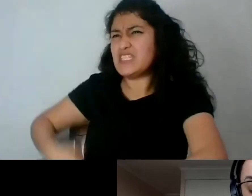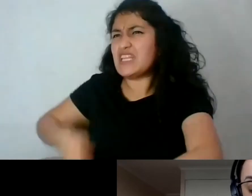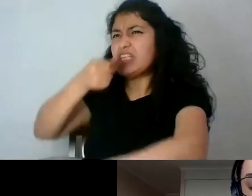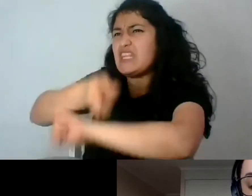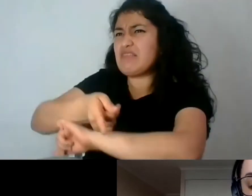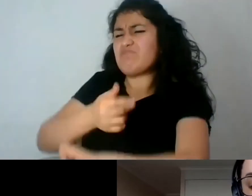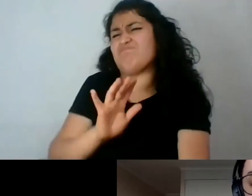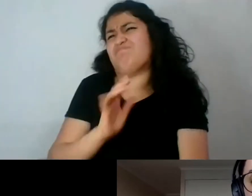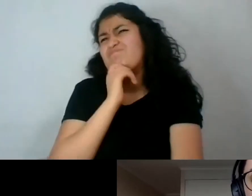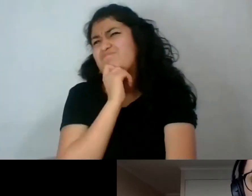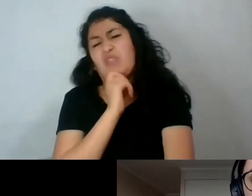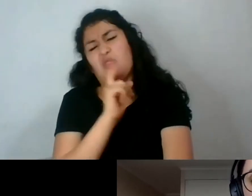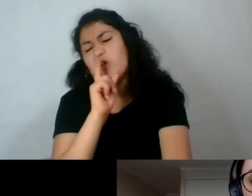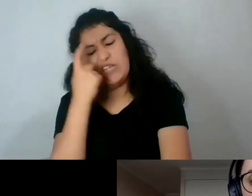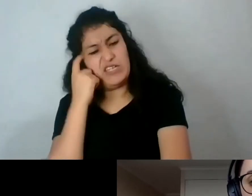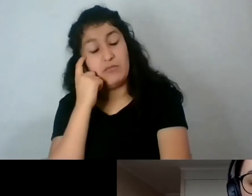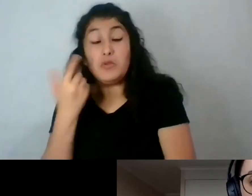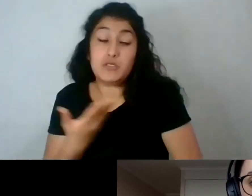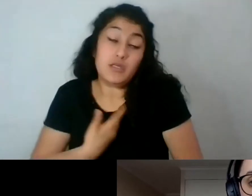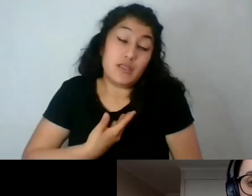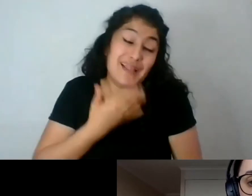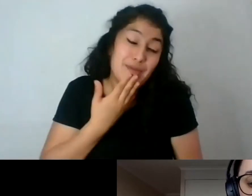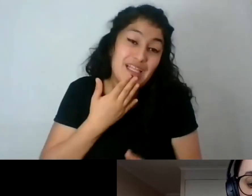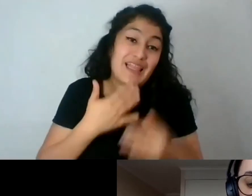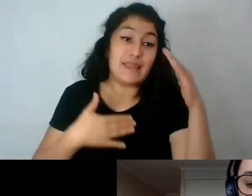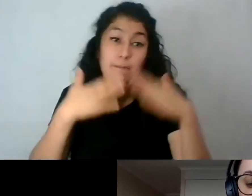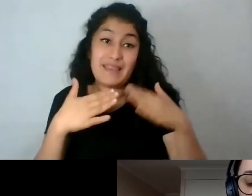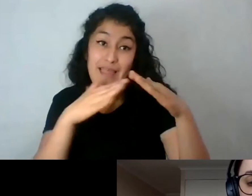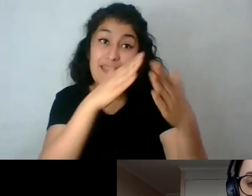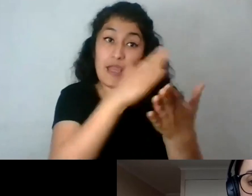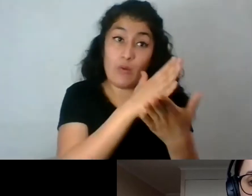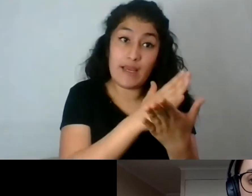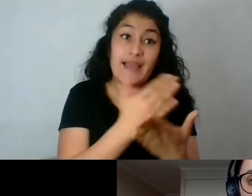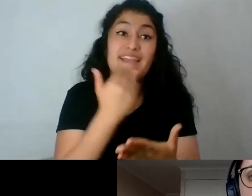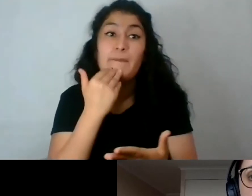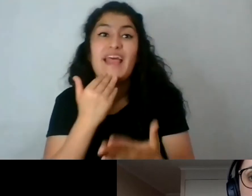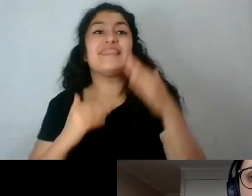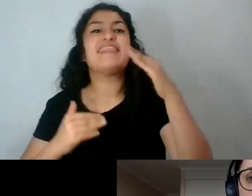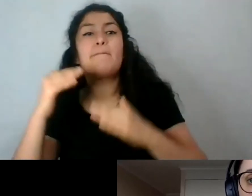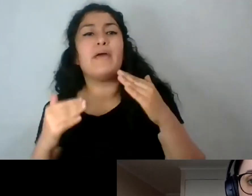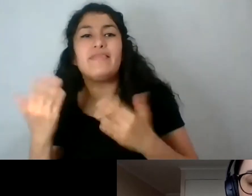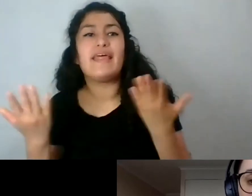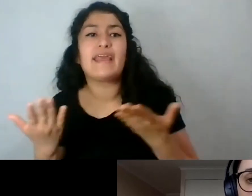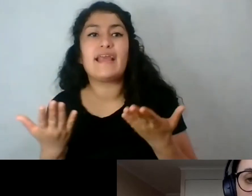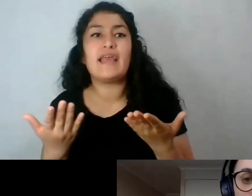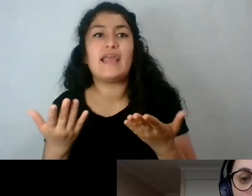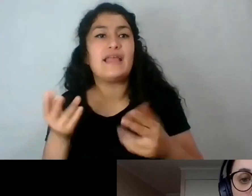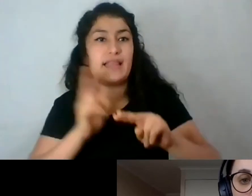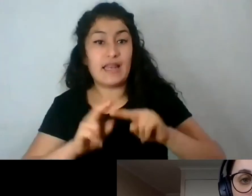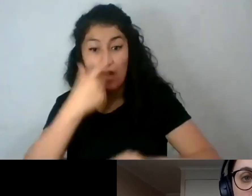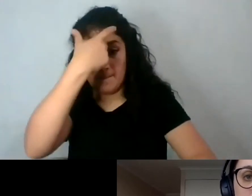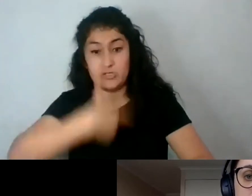me parece que es algo, además, que no solamente depende de las escuelas, depende también de qué se está produciendo, o sea, qué están escribiendo los